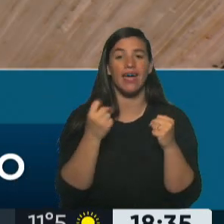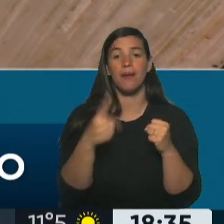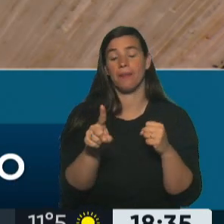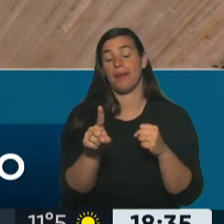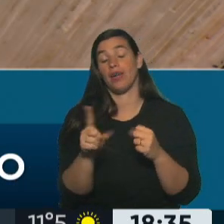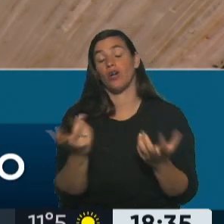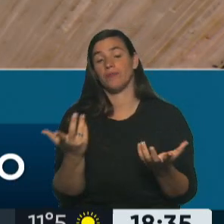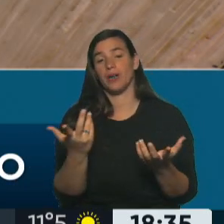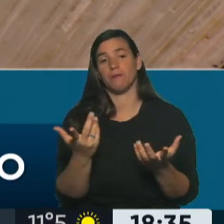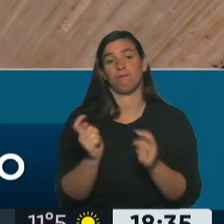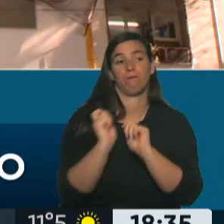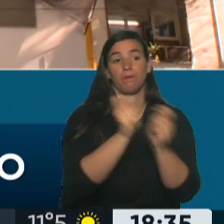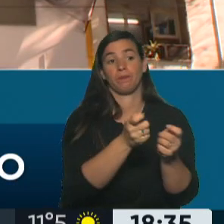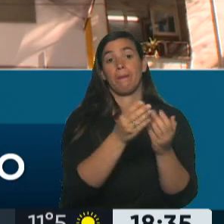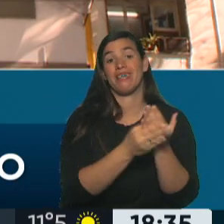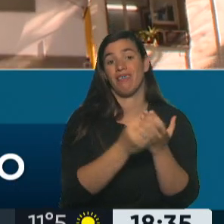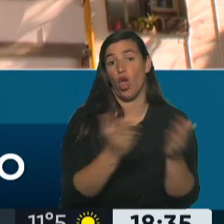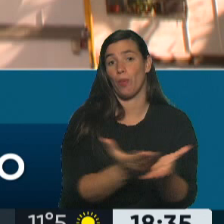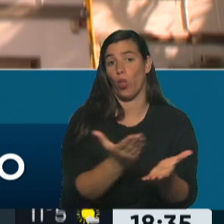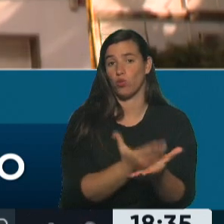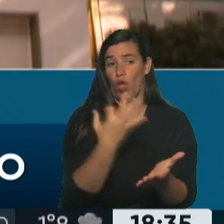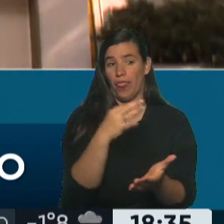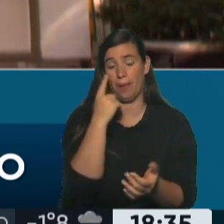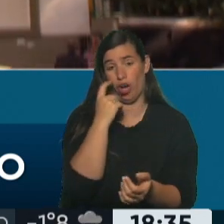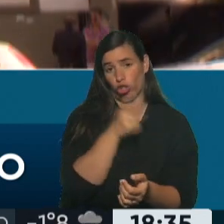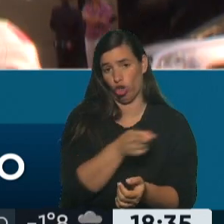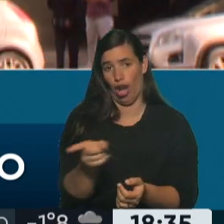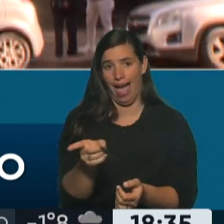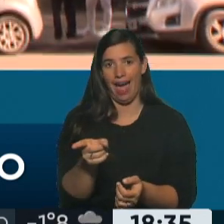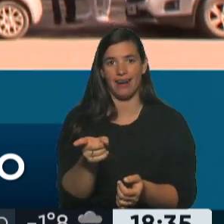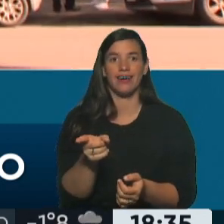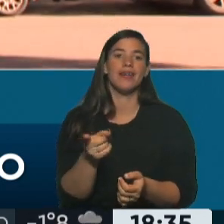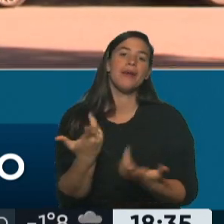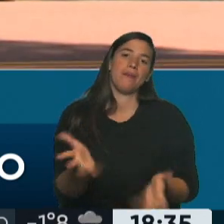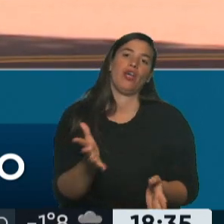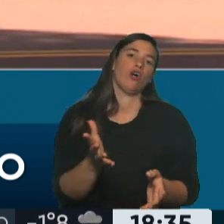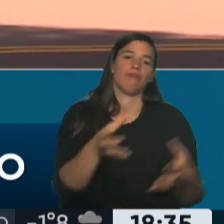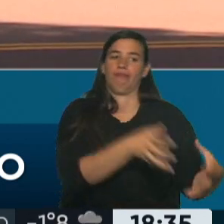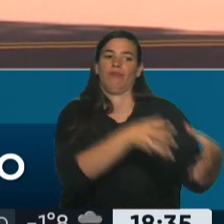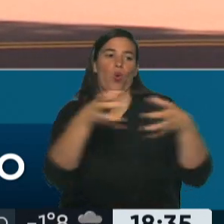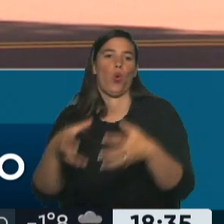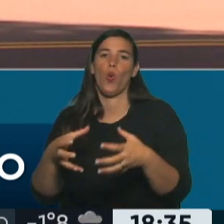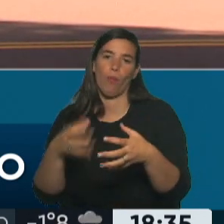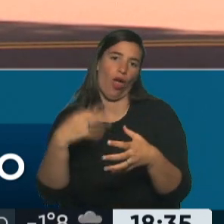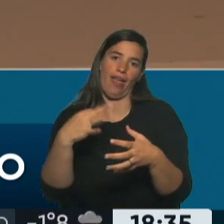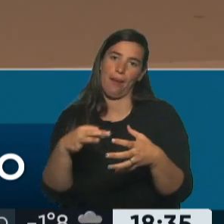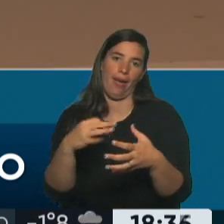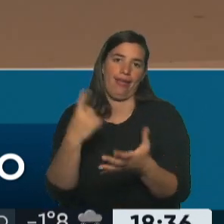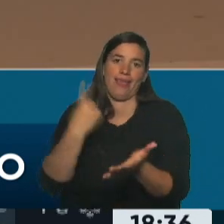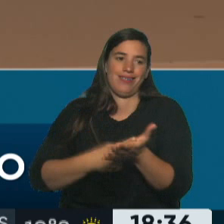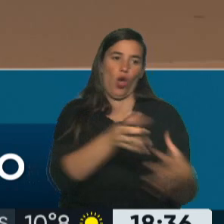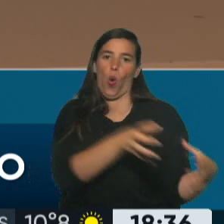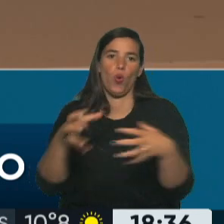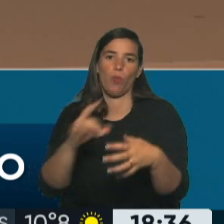Producción, tendría que disponer de una cuadrilla que vaya viendo si efectivamente se venden o no se venden o se compran esos productos.